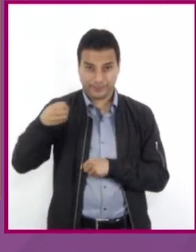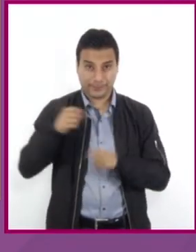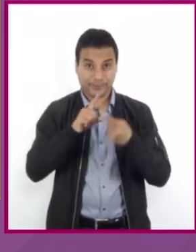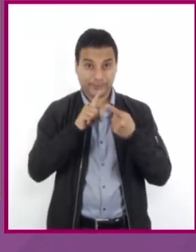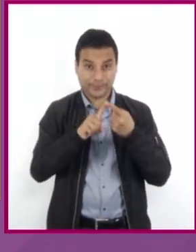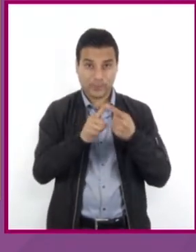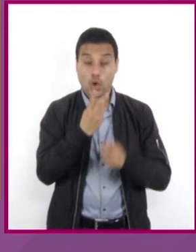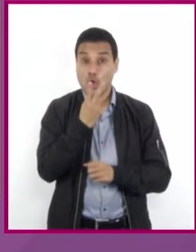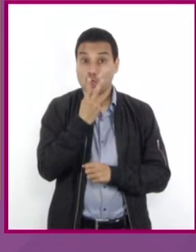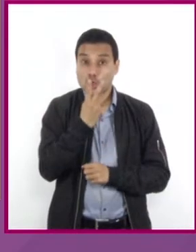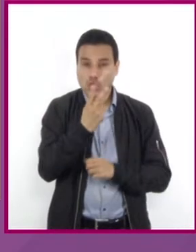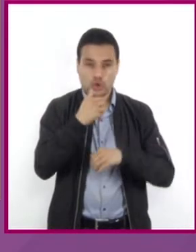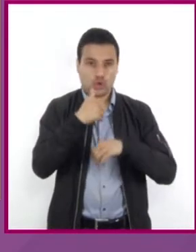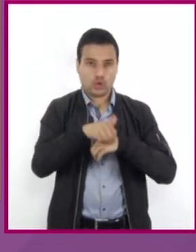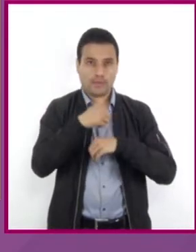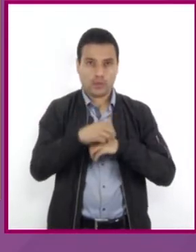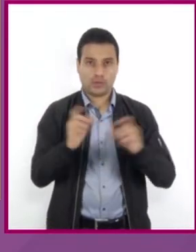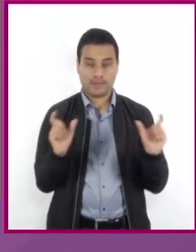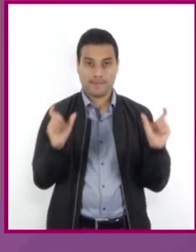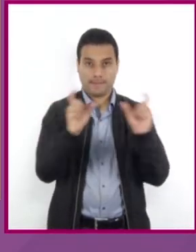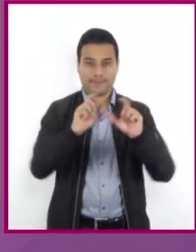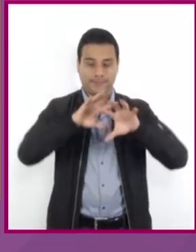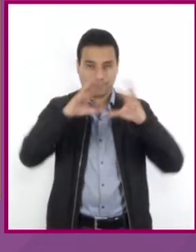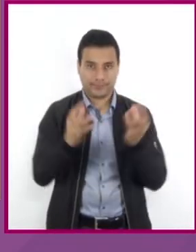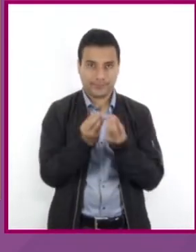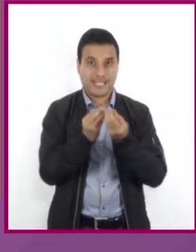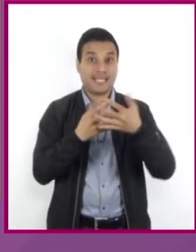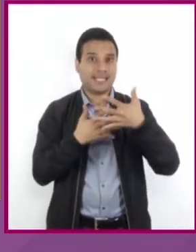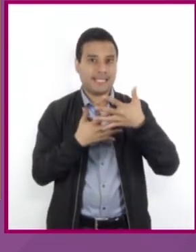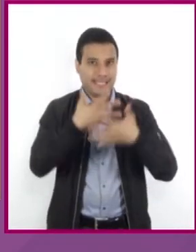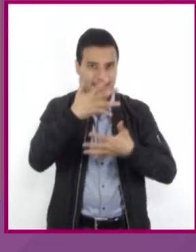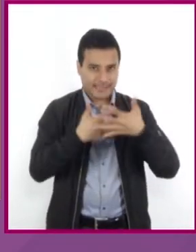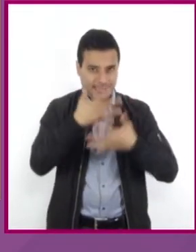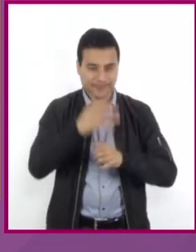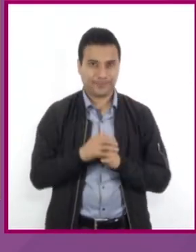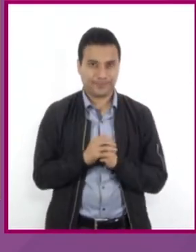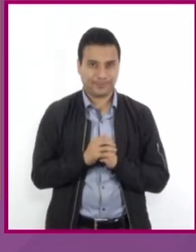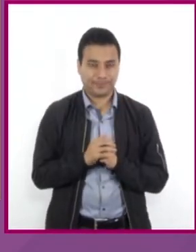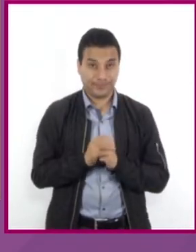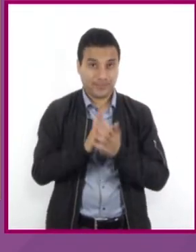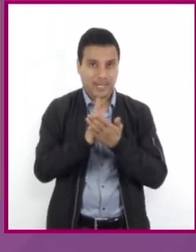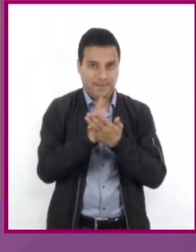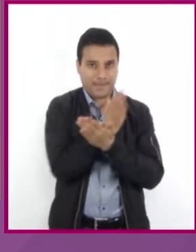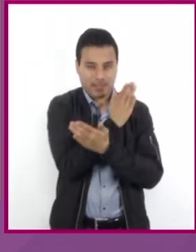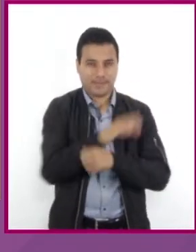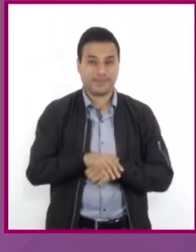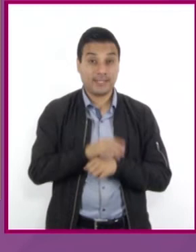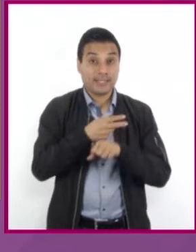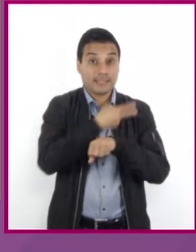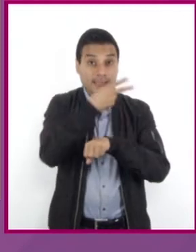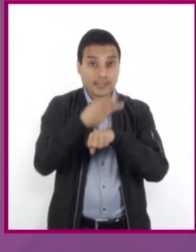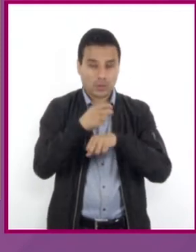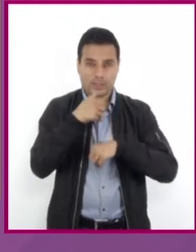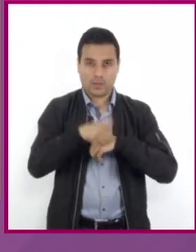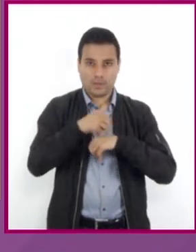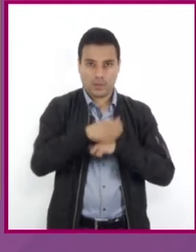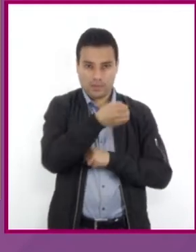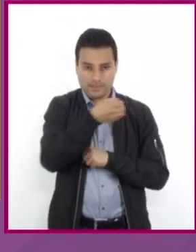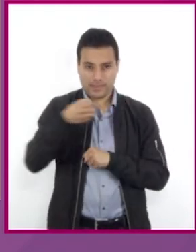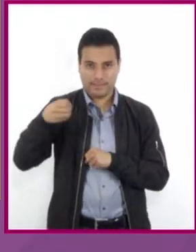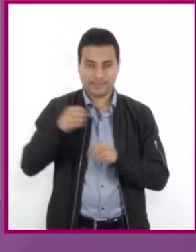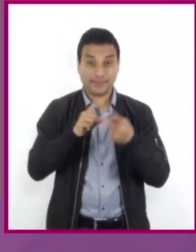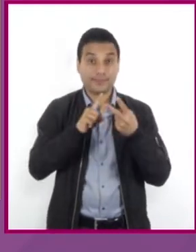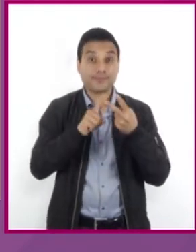suma de dos números, que es igual a 15. Por otro lado, la segunda ecuación representa de manera algebraica